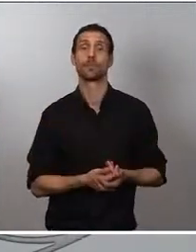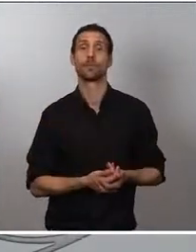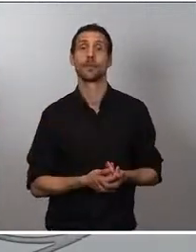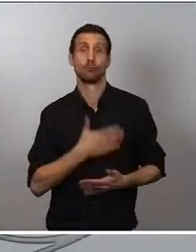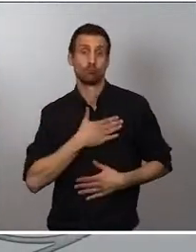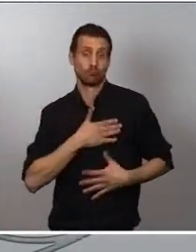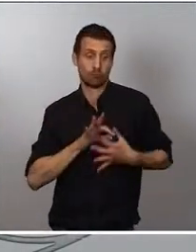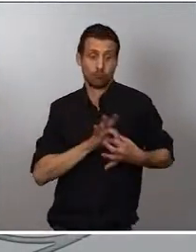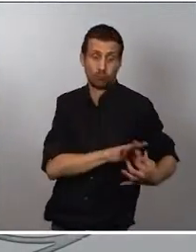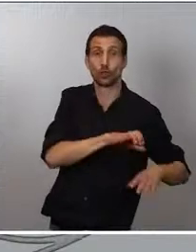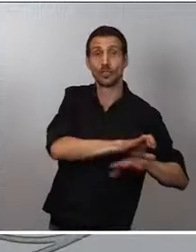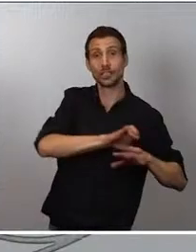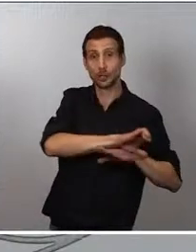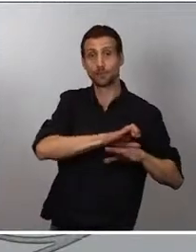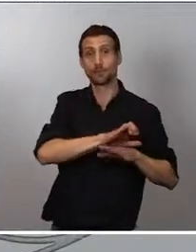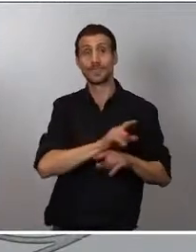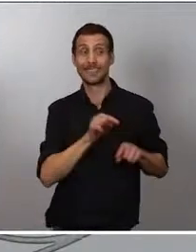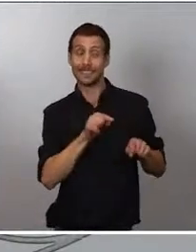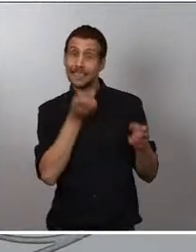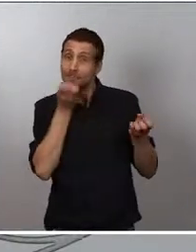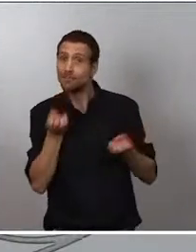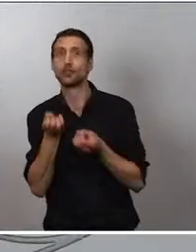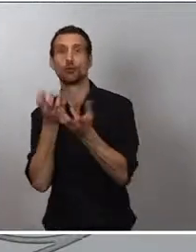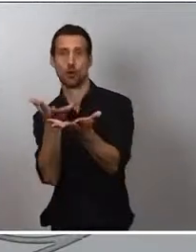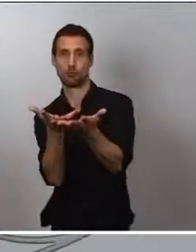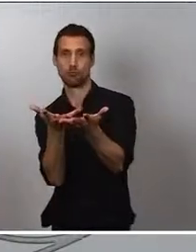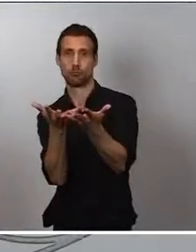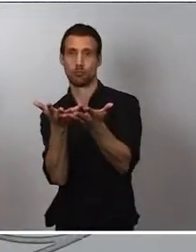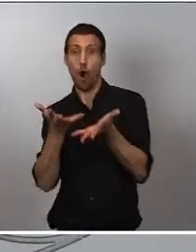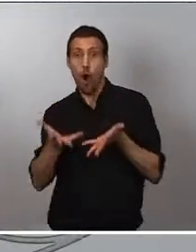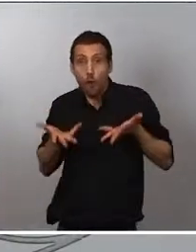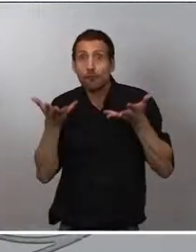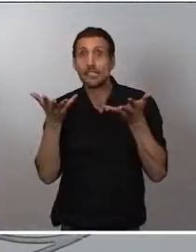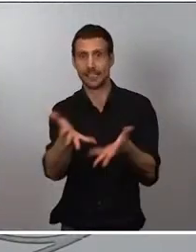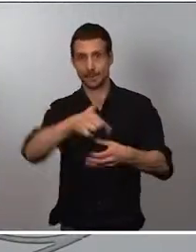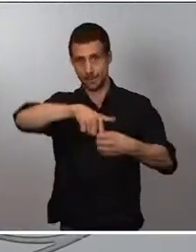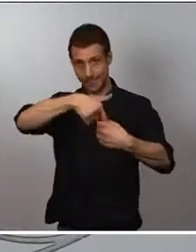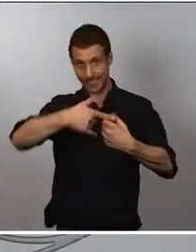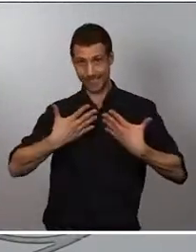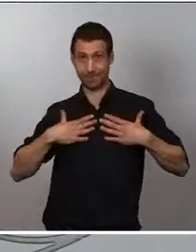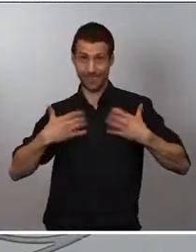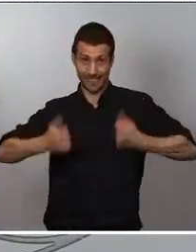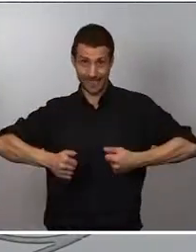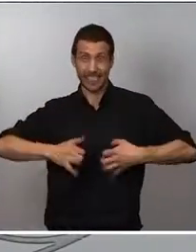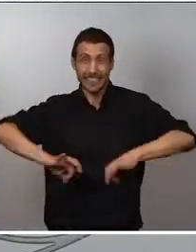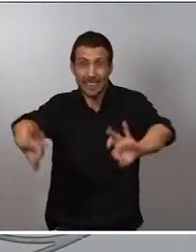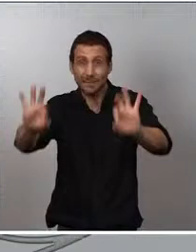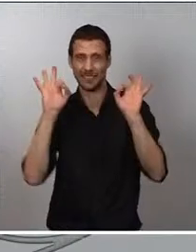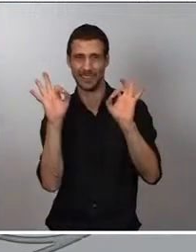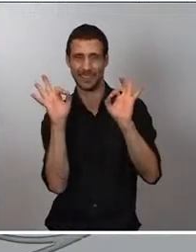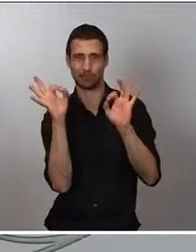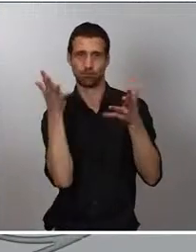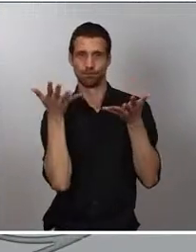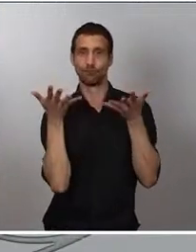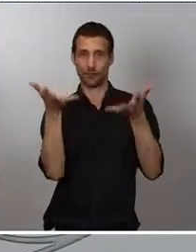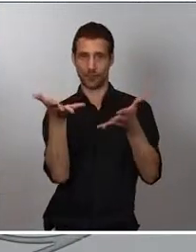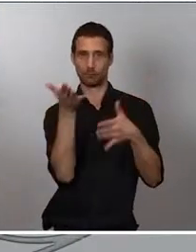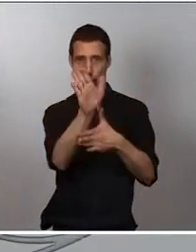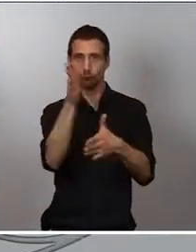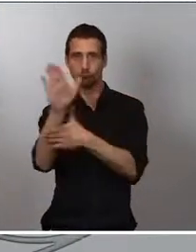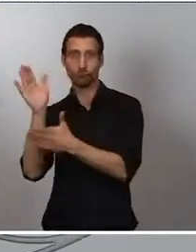informó de la oferta de plazas de formación sanitaria especializada, entre ellos también la oferta de plazas MIR.